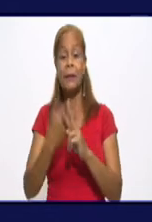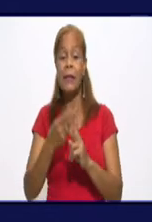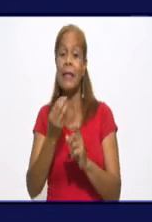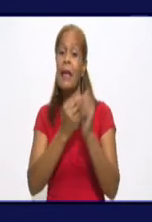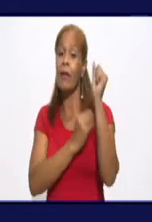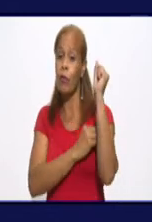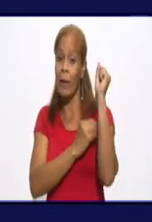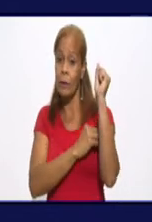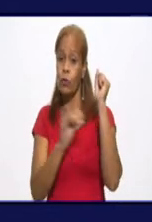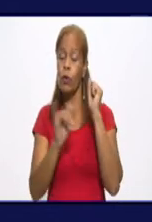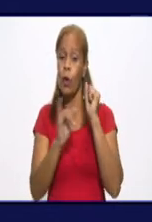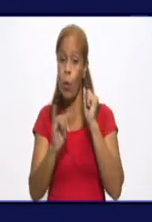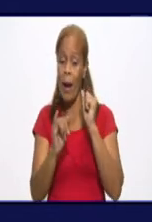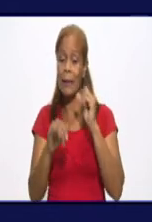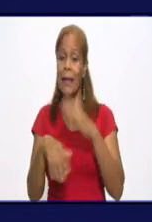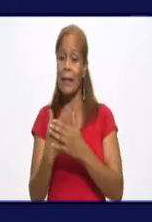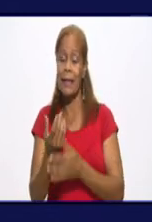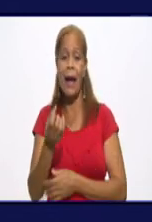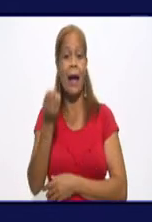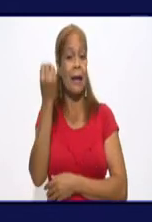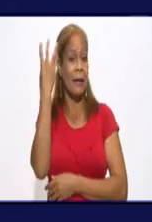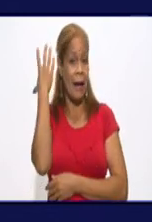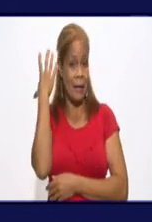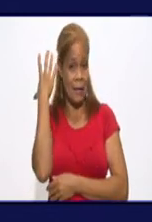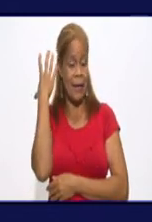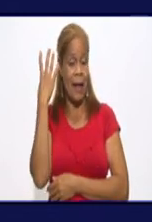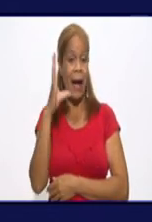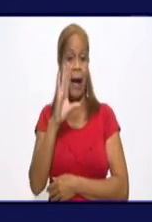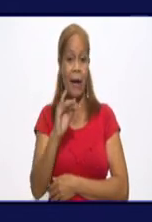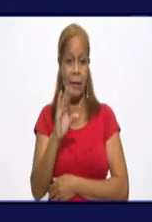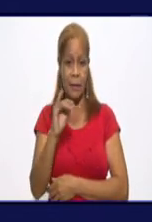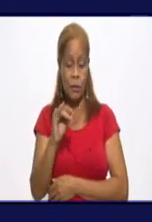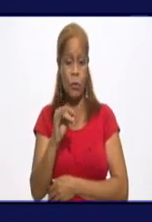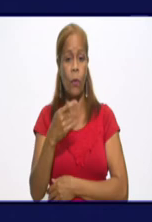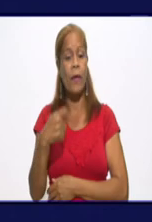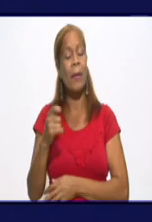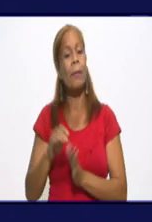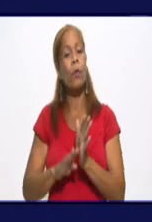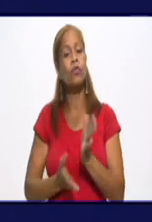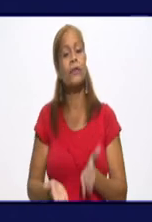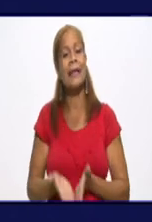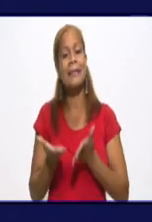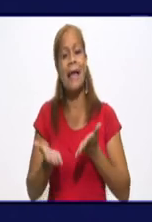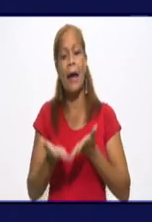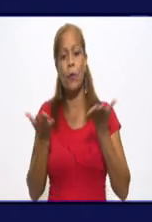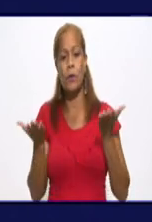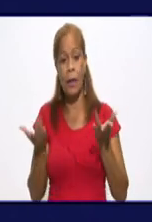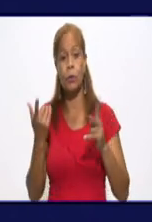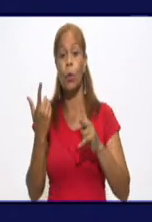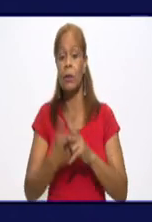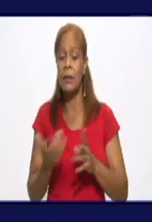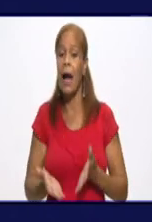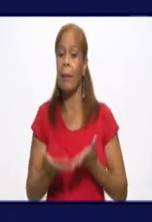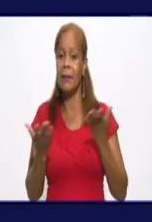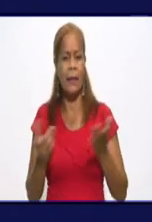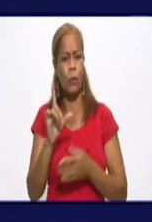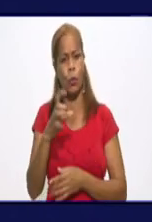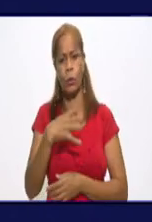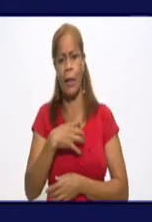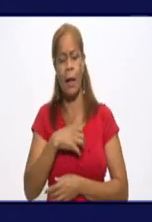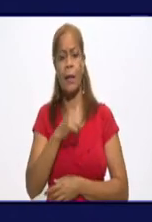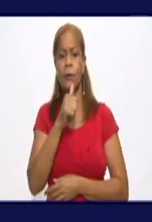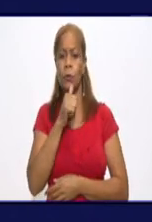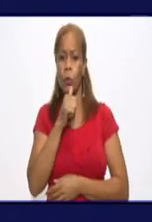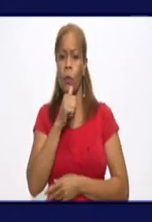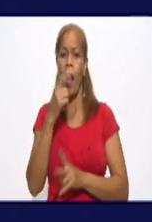reiterado, lograremos salir adelante, desarrollarnos, avanzar, no tenemos duda de eso. Tiene que